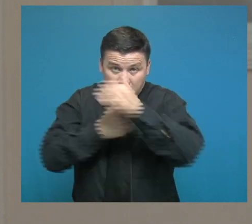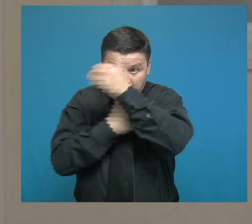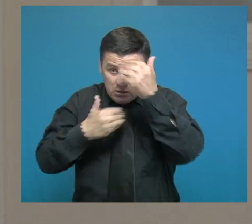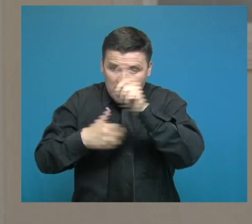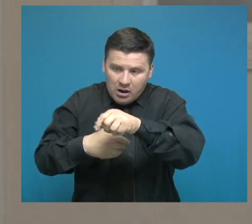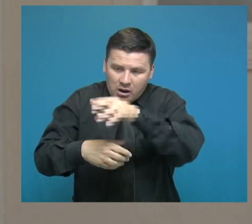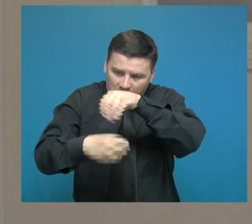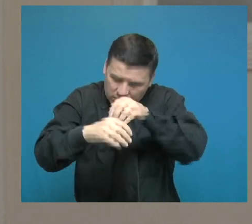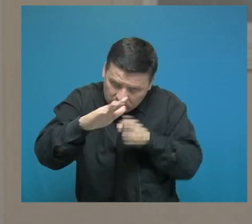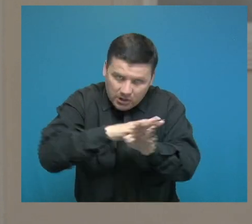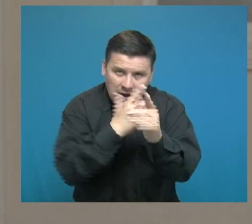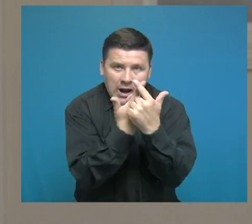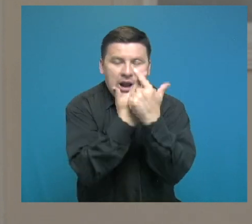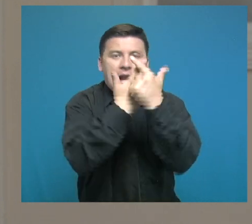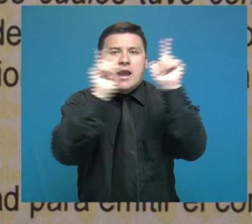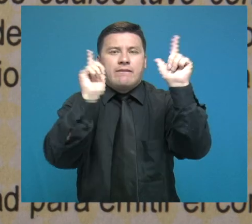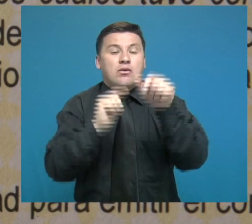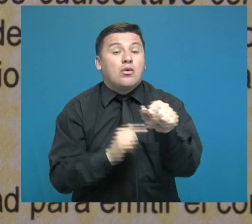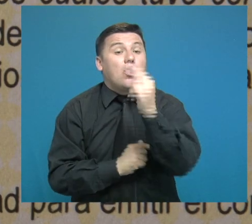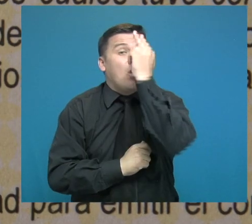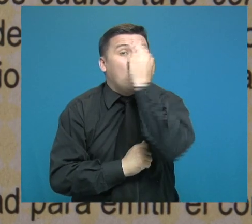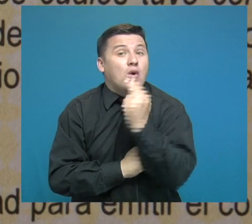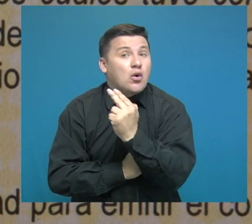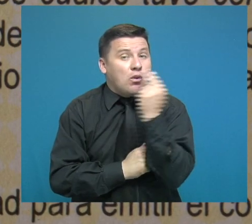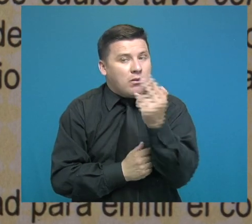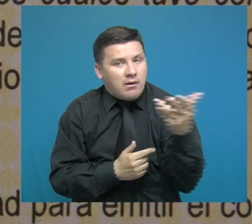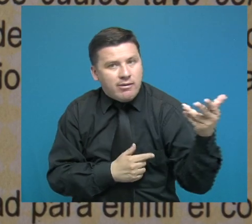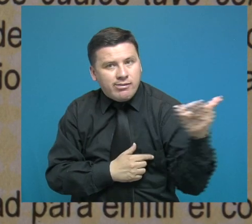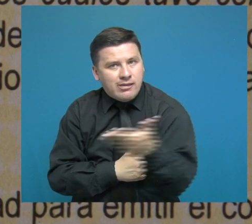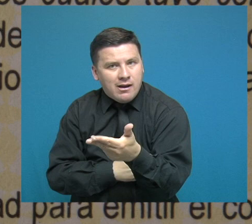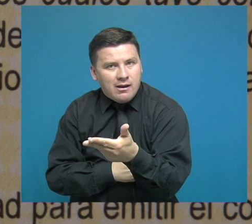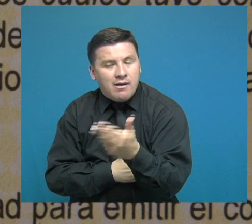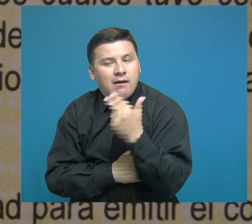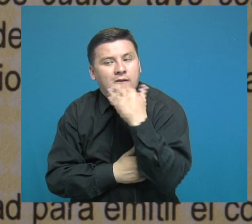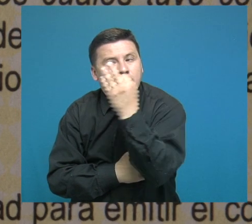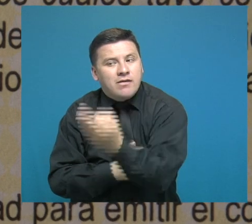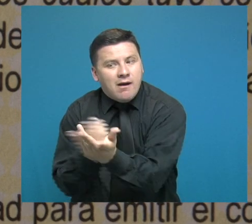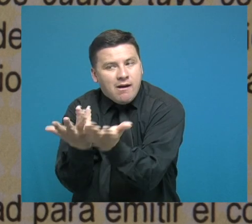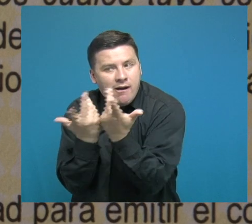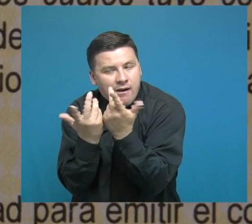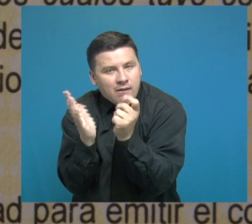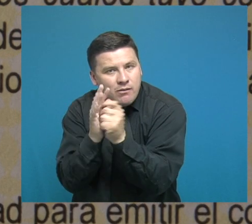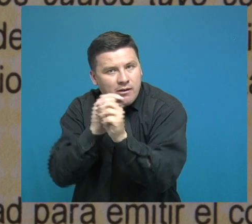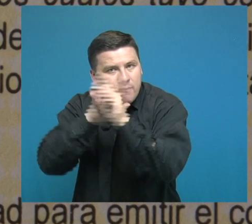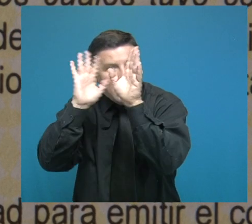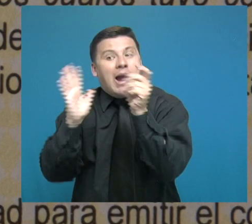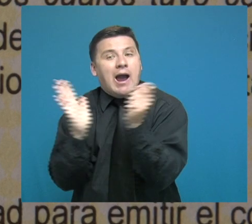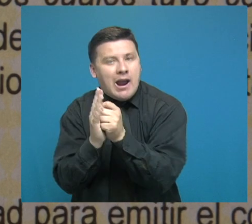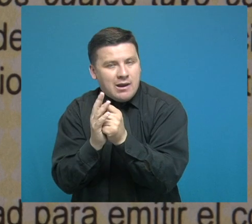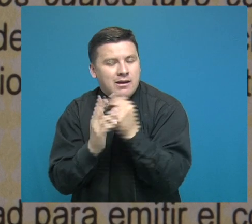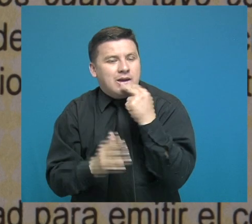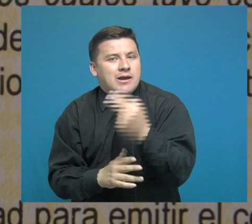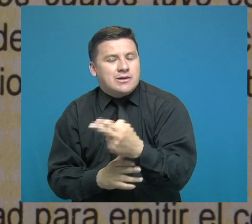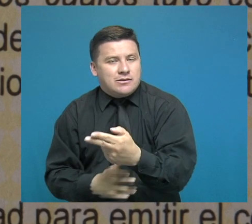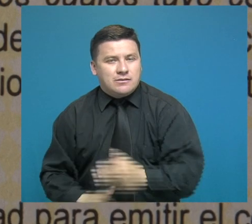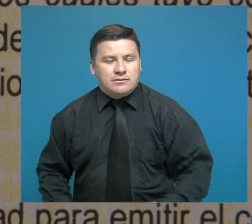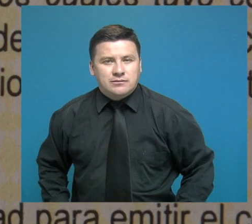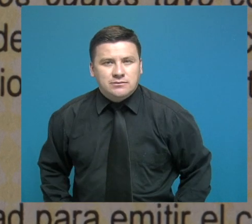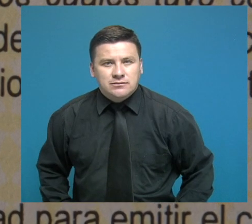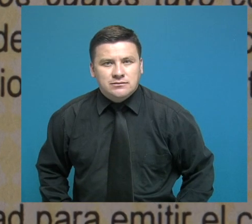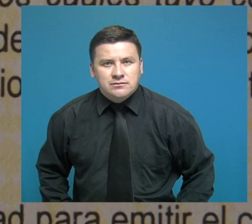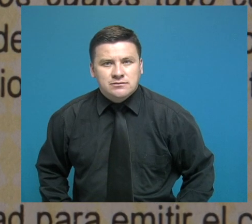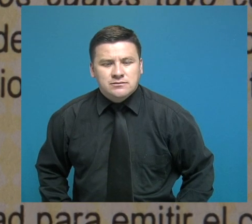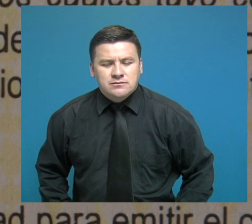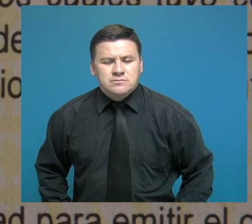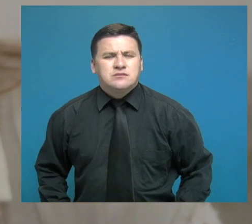beneficio, a la libertad, través de comprometerse con la contribución efectiva a la verdad y al esclarecimiento histórico.